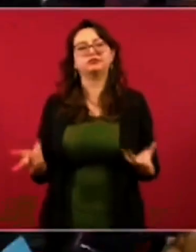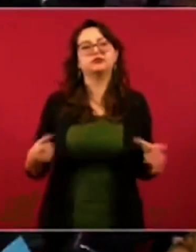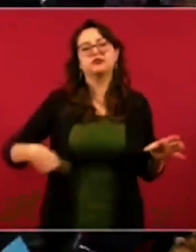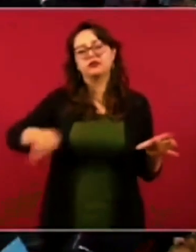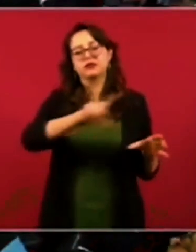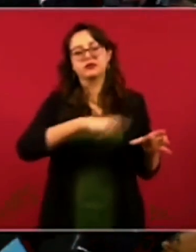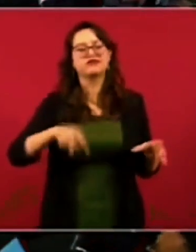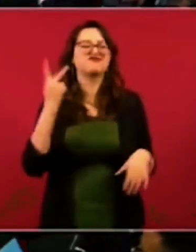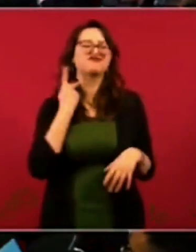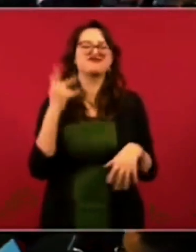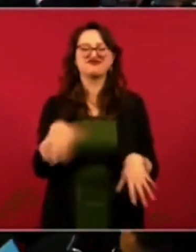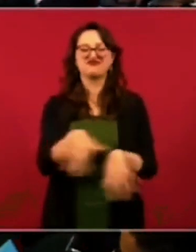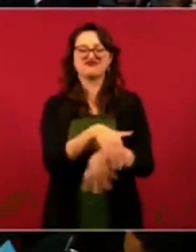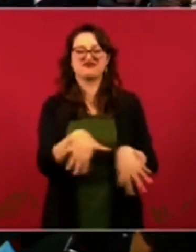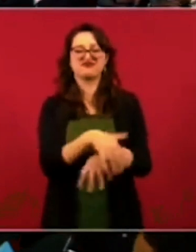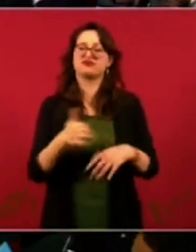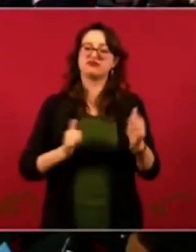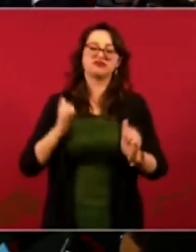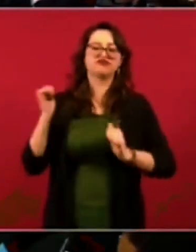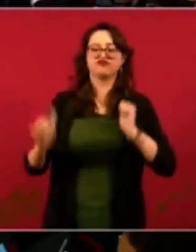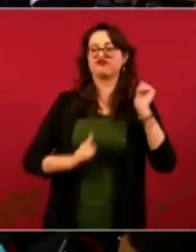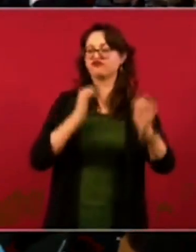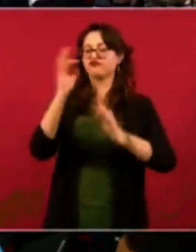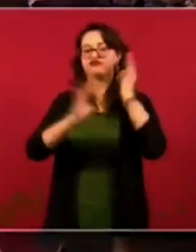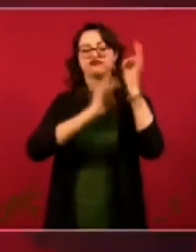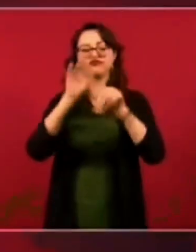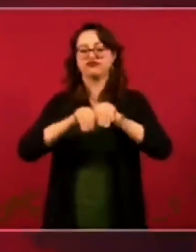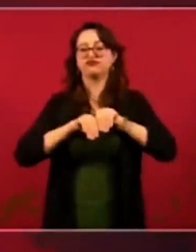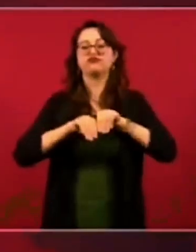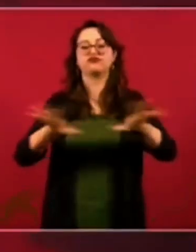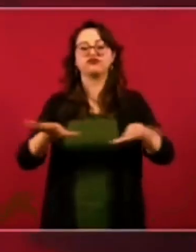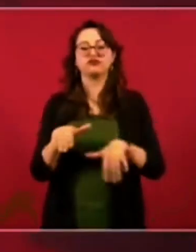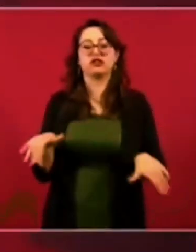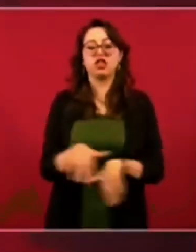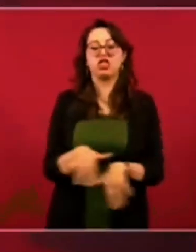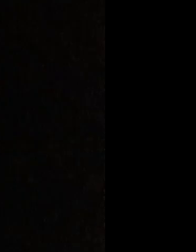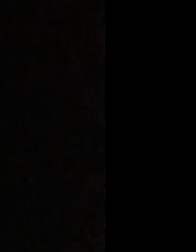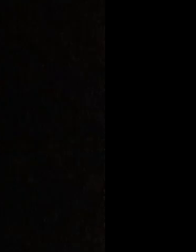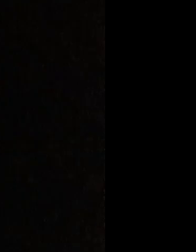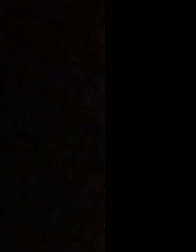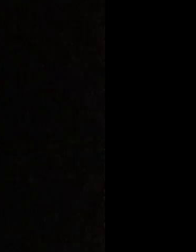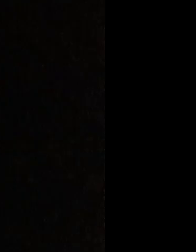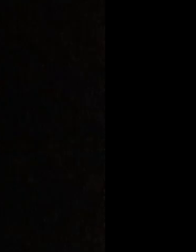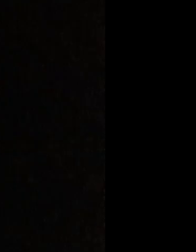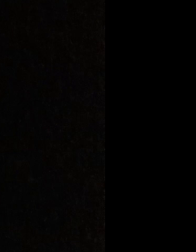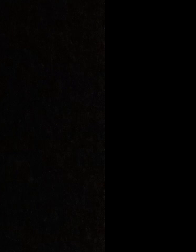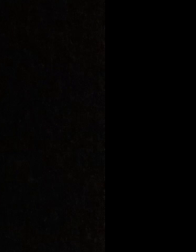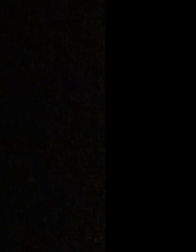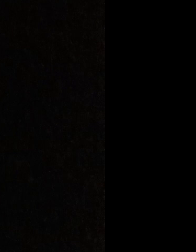politiquera, tendenciosa. Gracias por